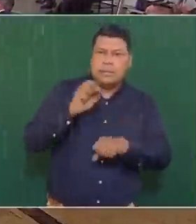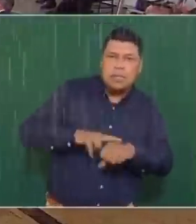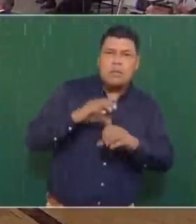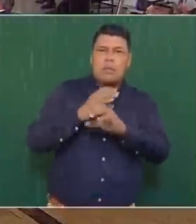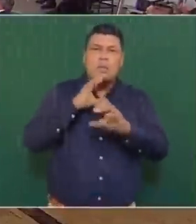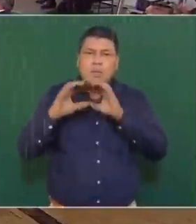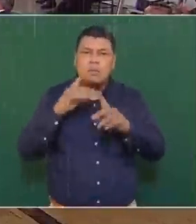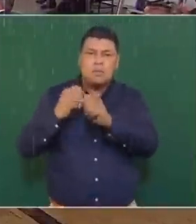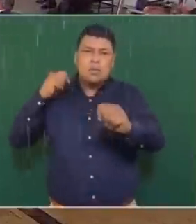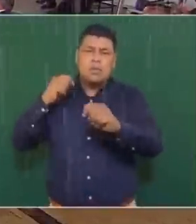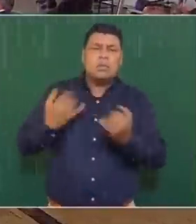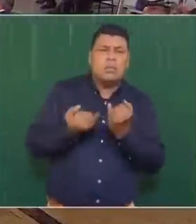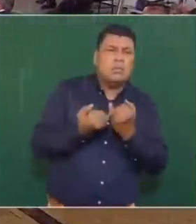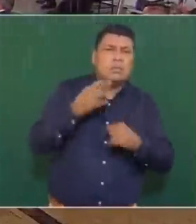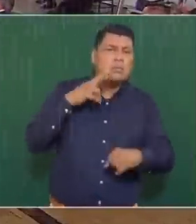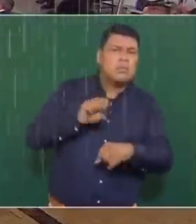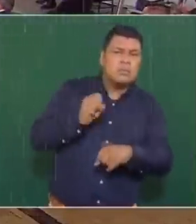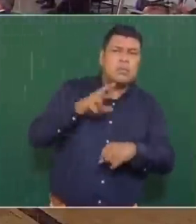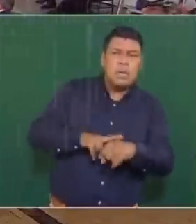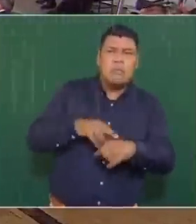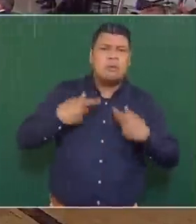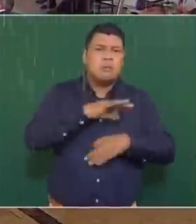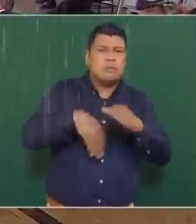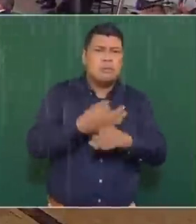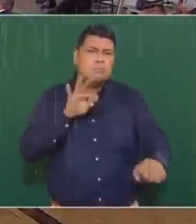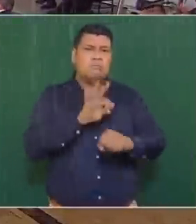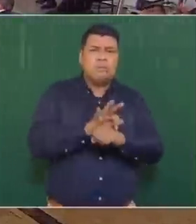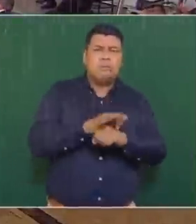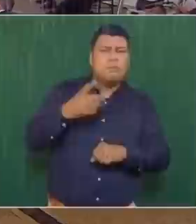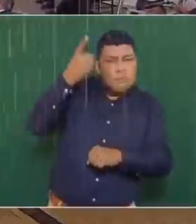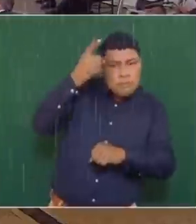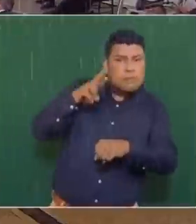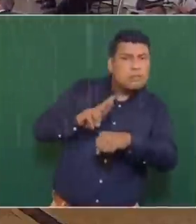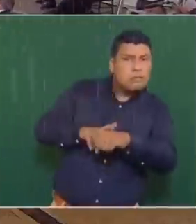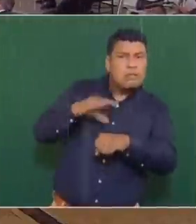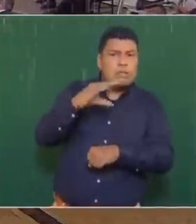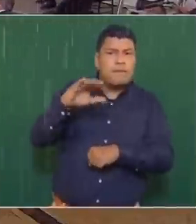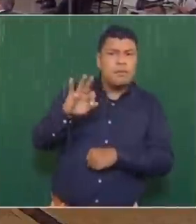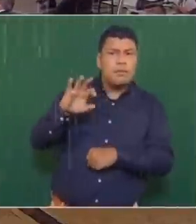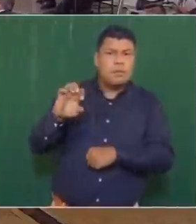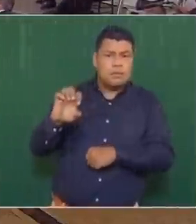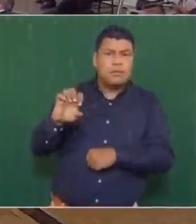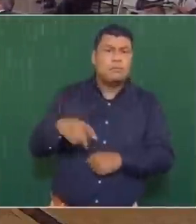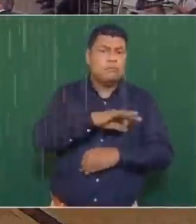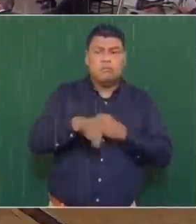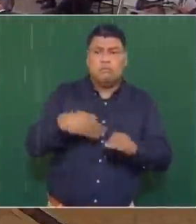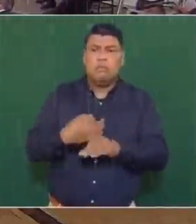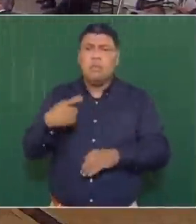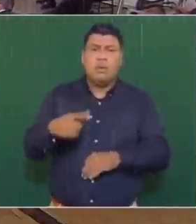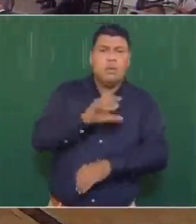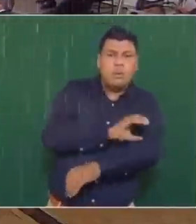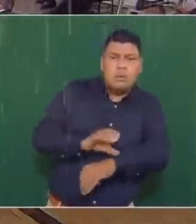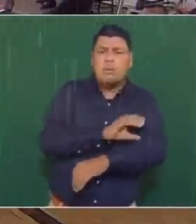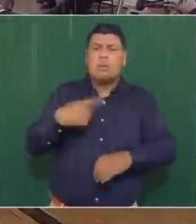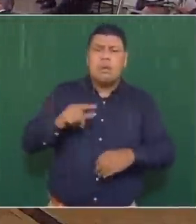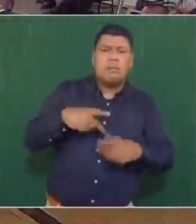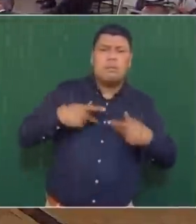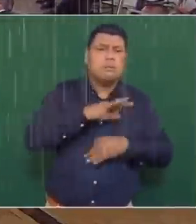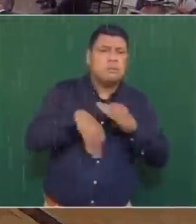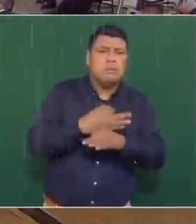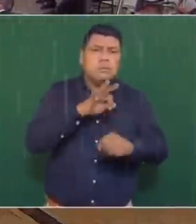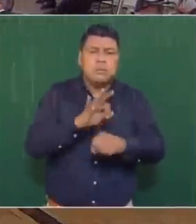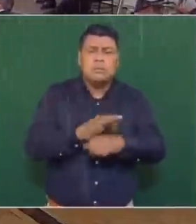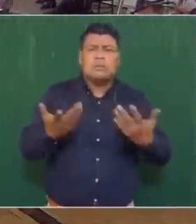y el secretario de Bienestar, y la secretaria de Seguridad Pública, y el director de la Comisión Federal de Electricidad, y la coordinadora de Protección Civil,